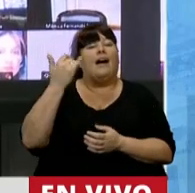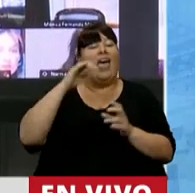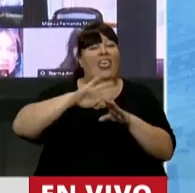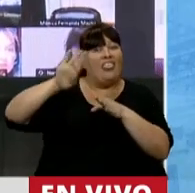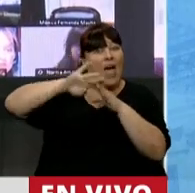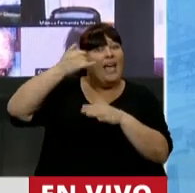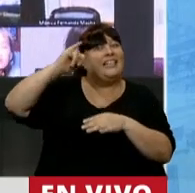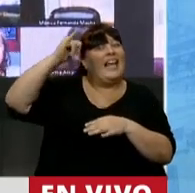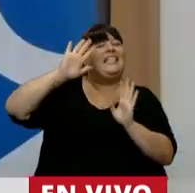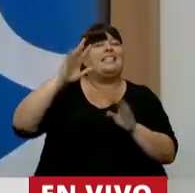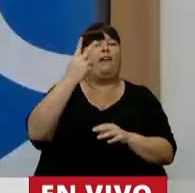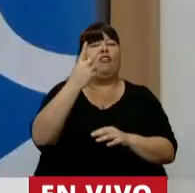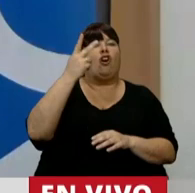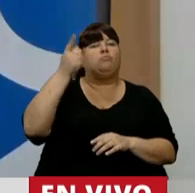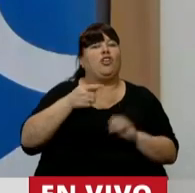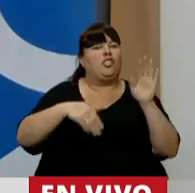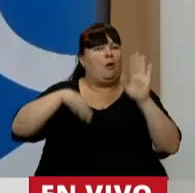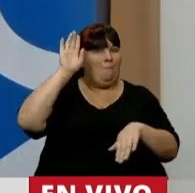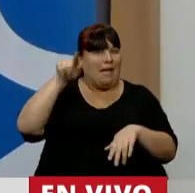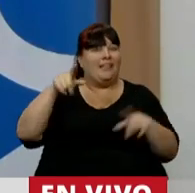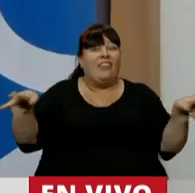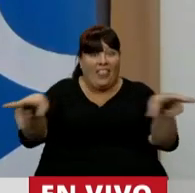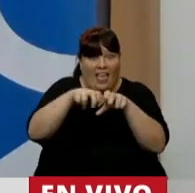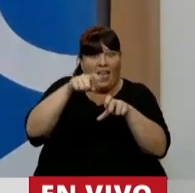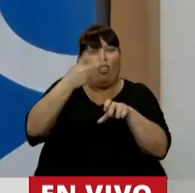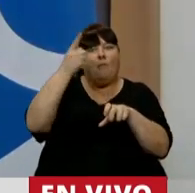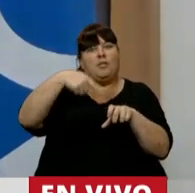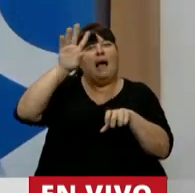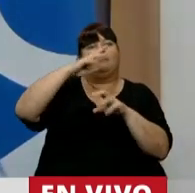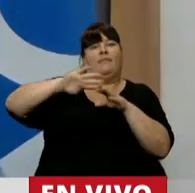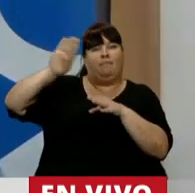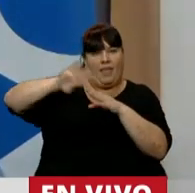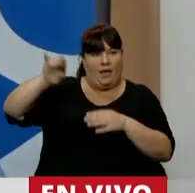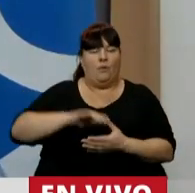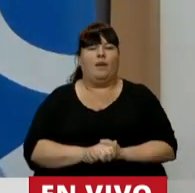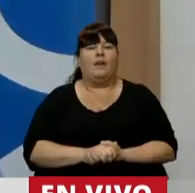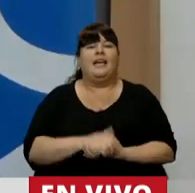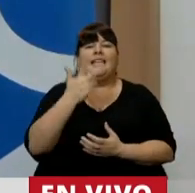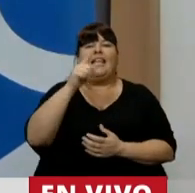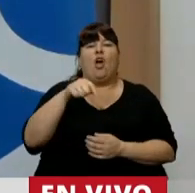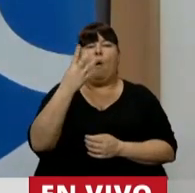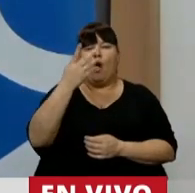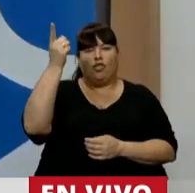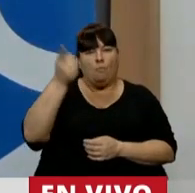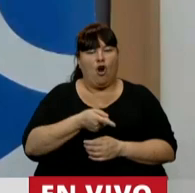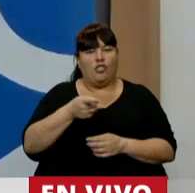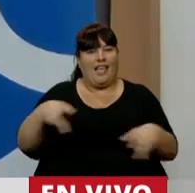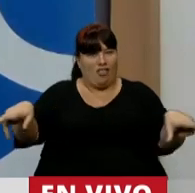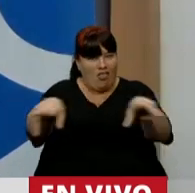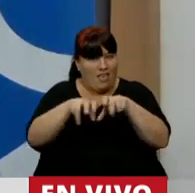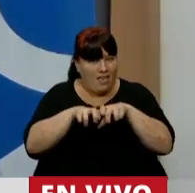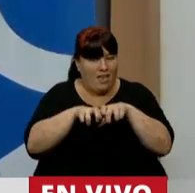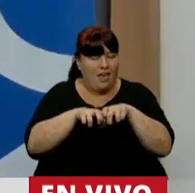deuda aumentaron 2 puntos porcentuales del PBI. Llegaron a representar 3,4% del PBI,